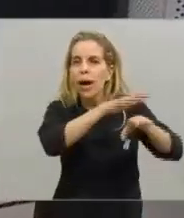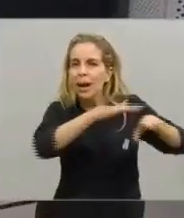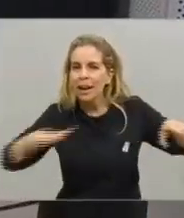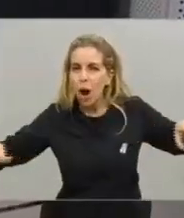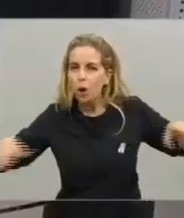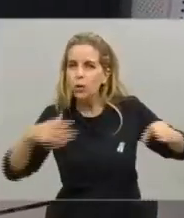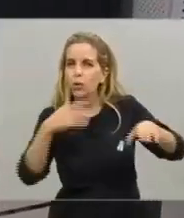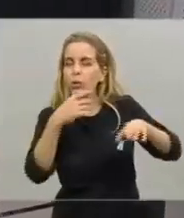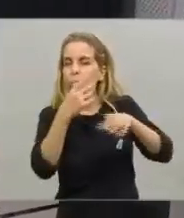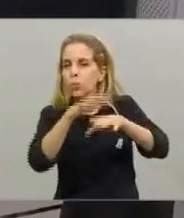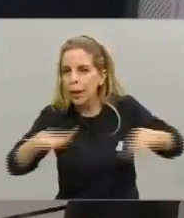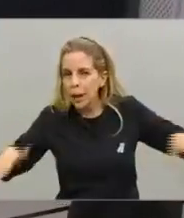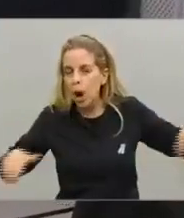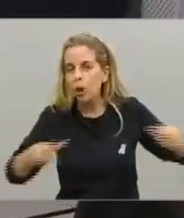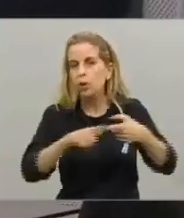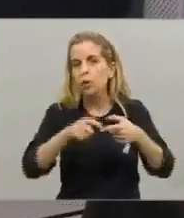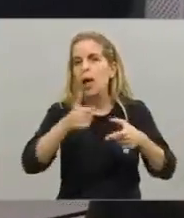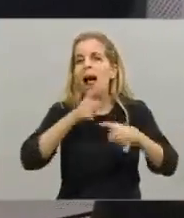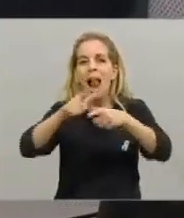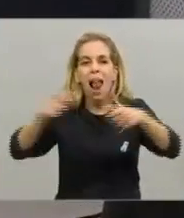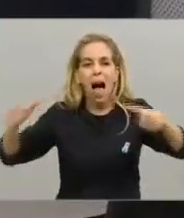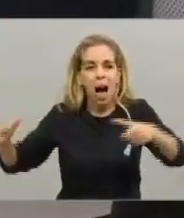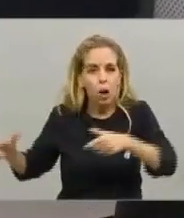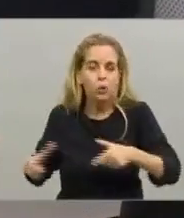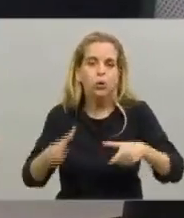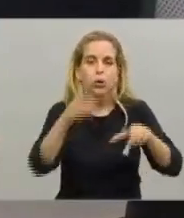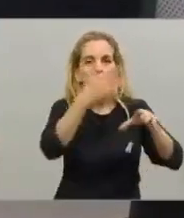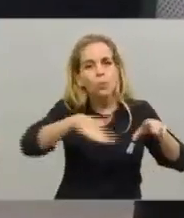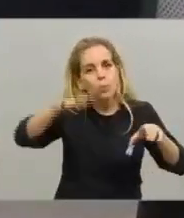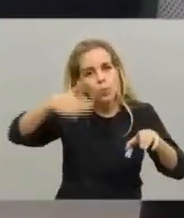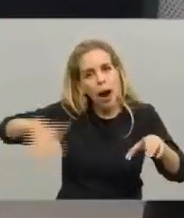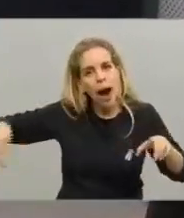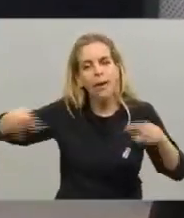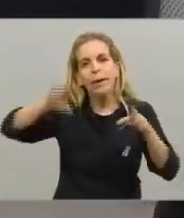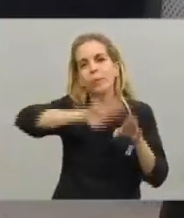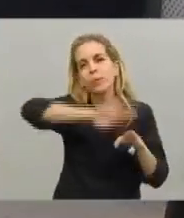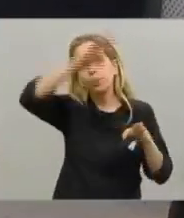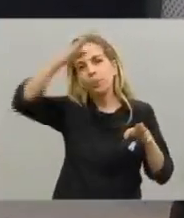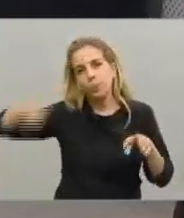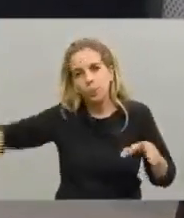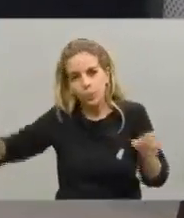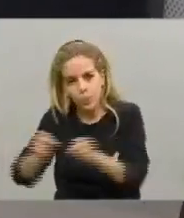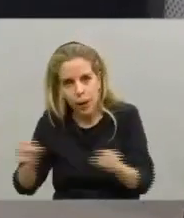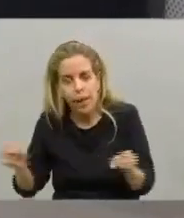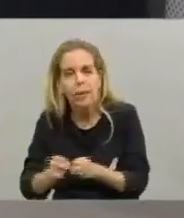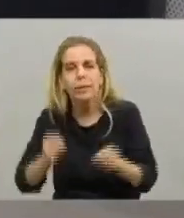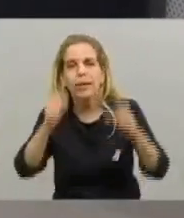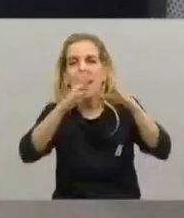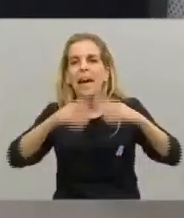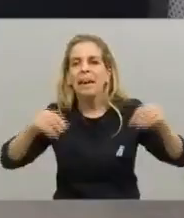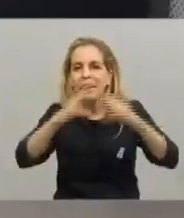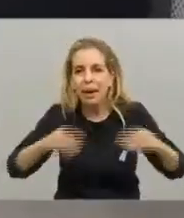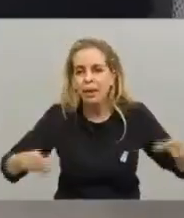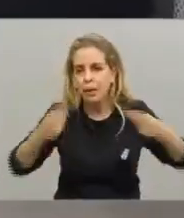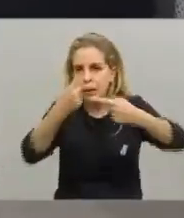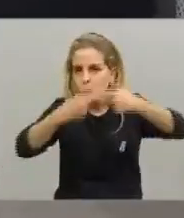azules, lagos y mares, sus glaciares y sus nieves eternas.